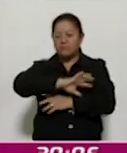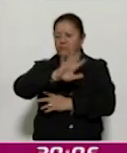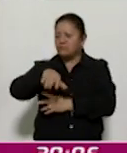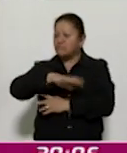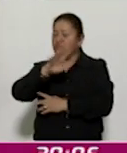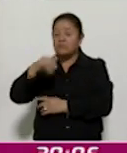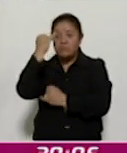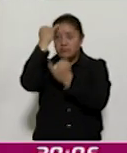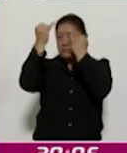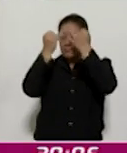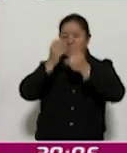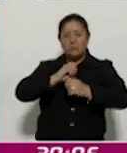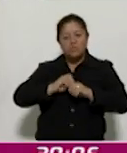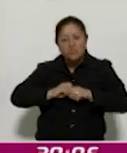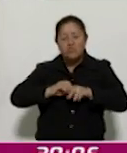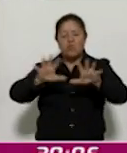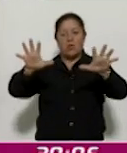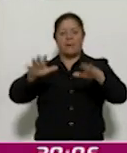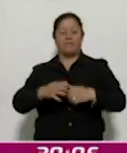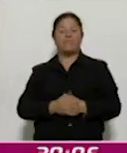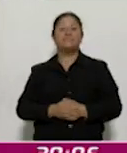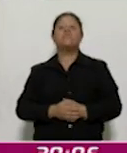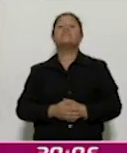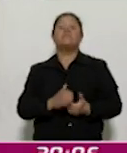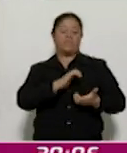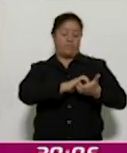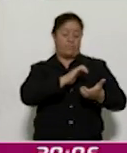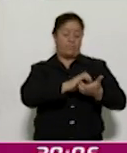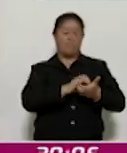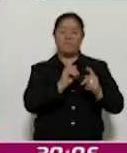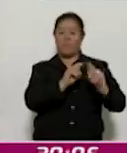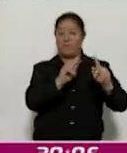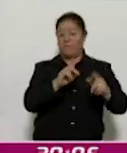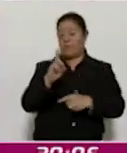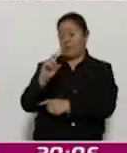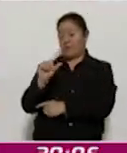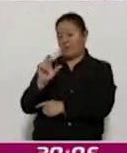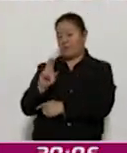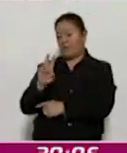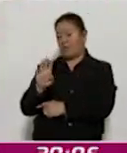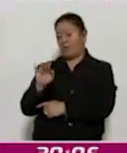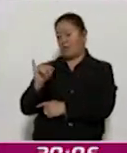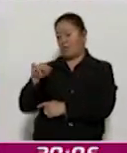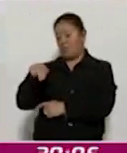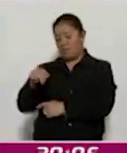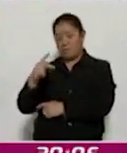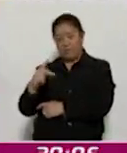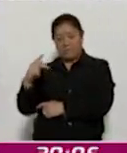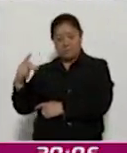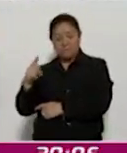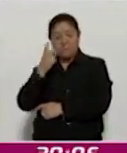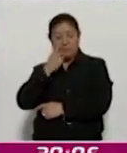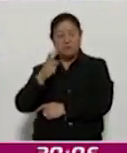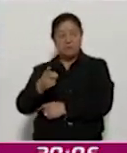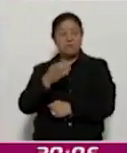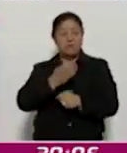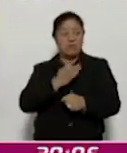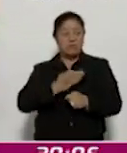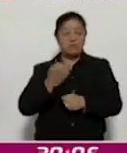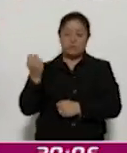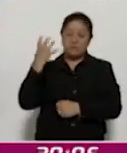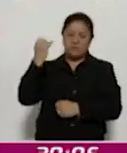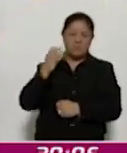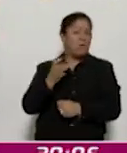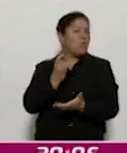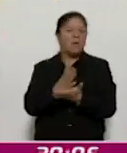En tanto, el director general del Conalep Tlaxcala, Darwin Pérez y Pérez, señaló que este foro es solo el inicio de una estrategia más